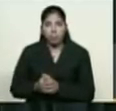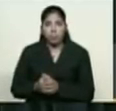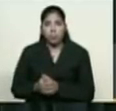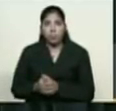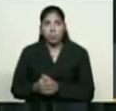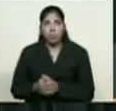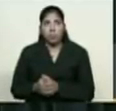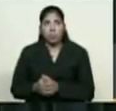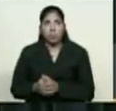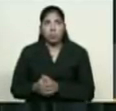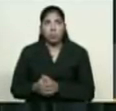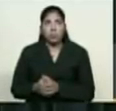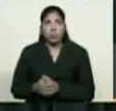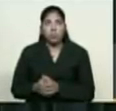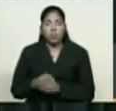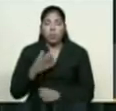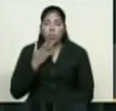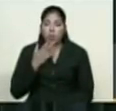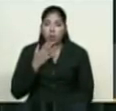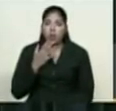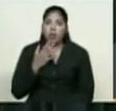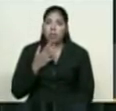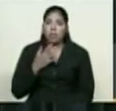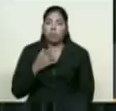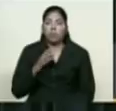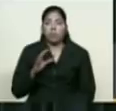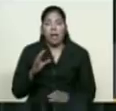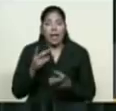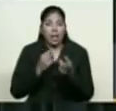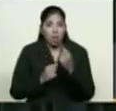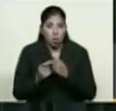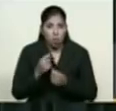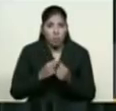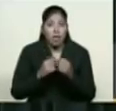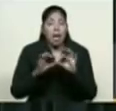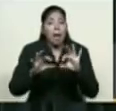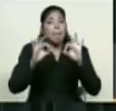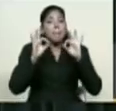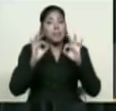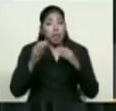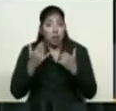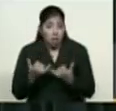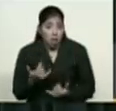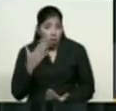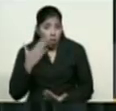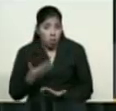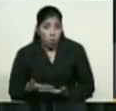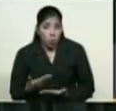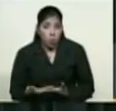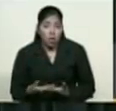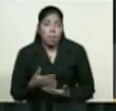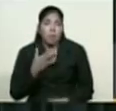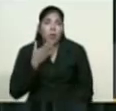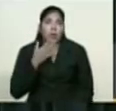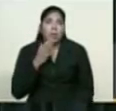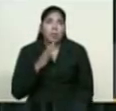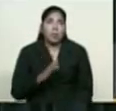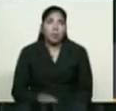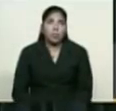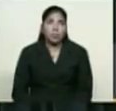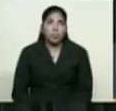para las zonas petro, que son equivalentes a las zonas económicas especiales ya vigentes, como lo son las